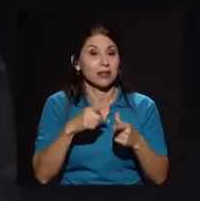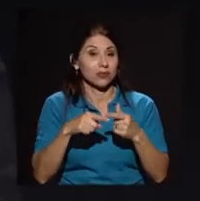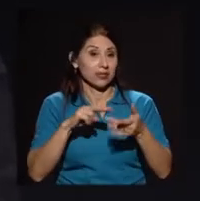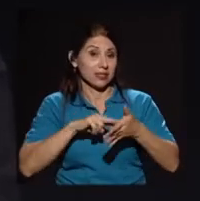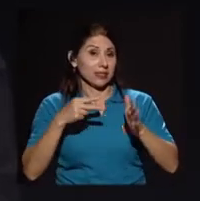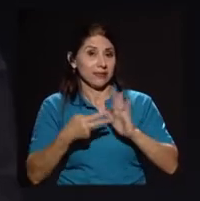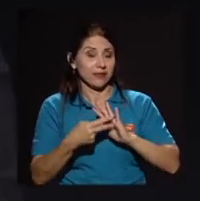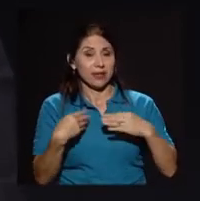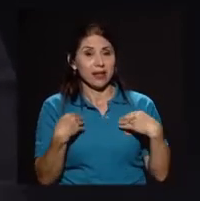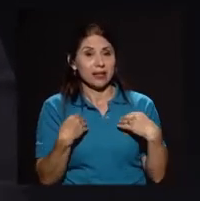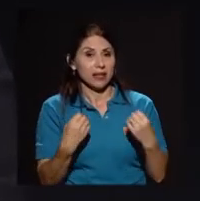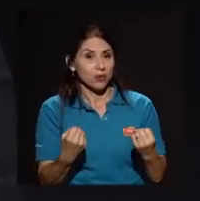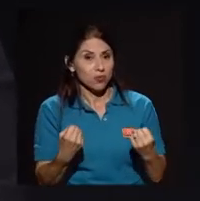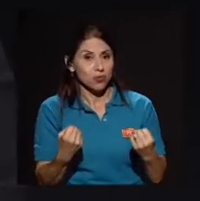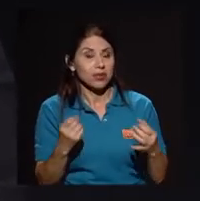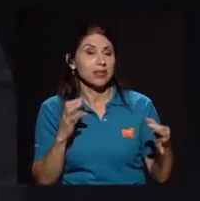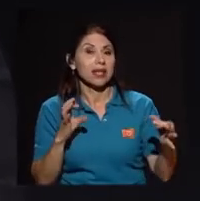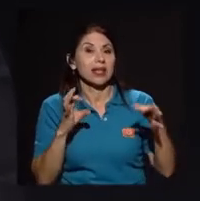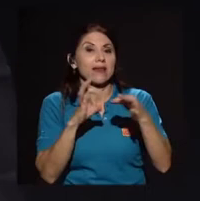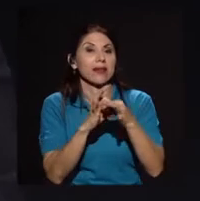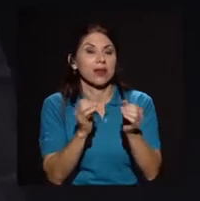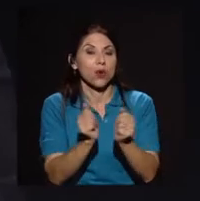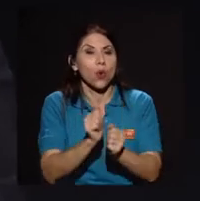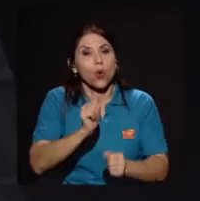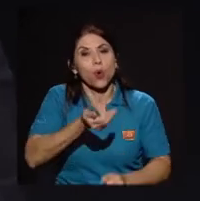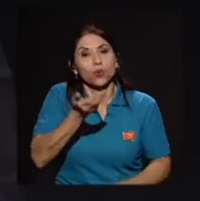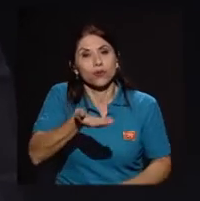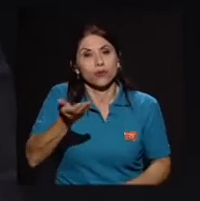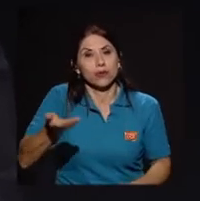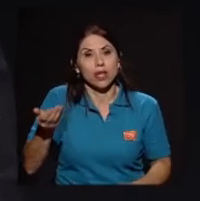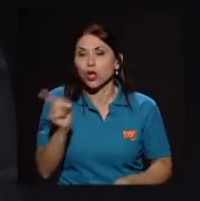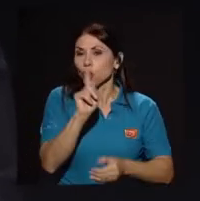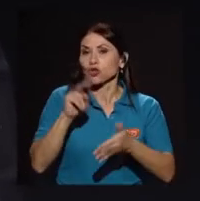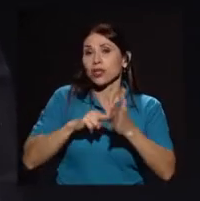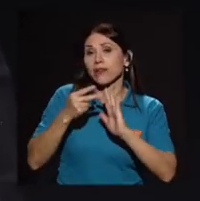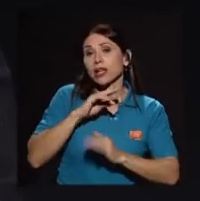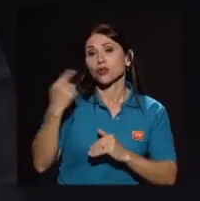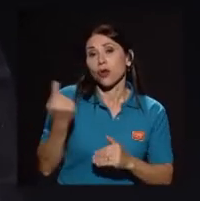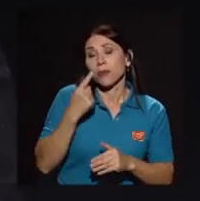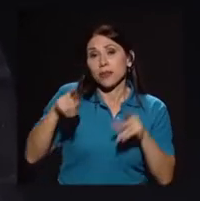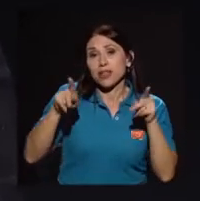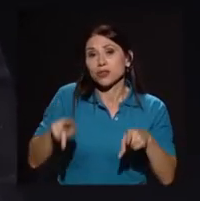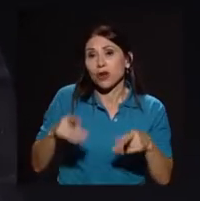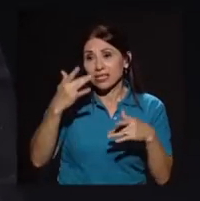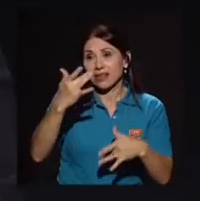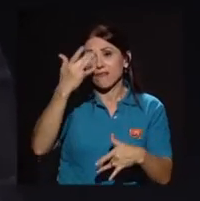otros factores que no necesariamente es o estar enfermo o estar saludable, ¿verdad? O sea, hay otros